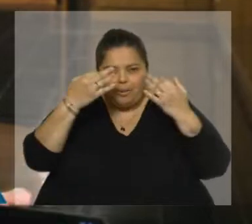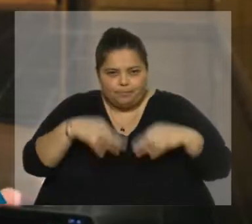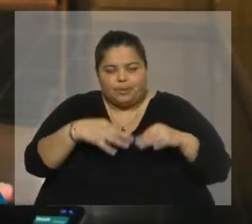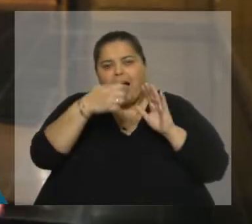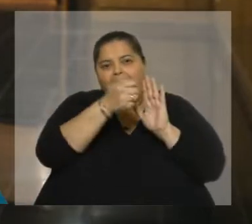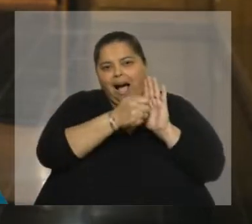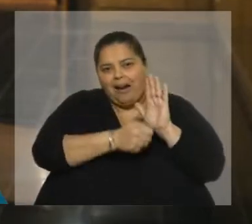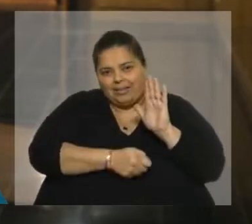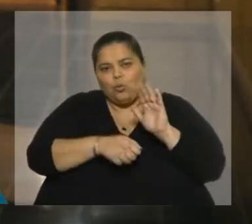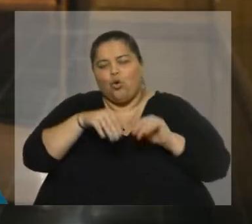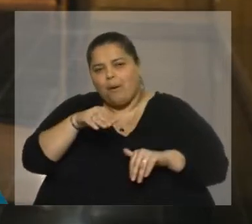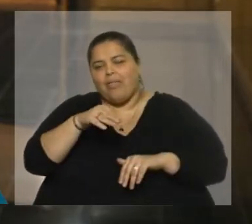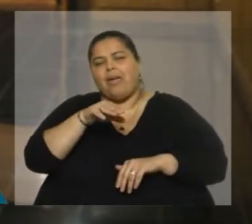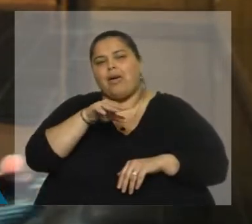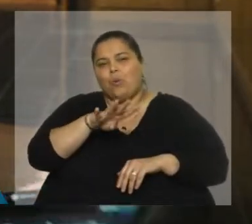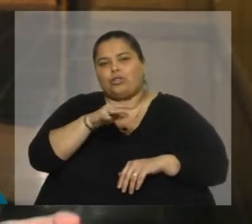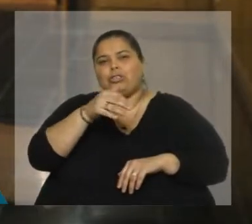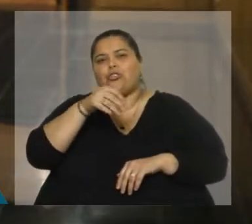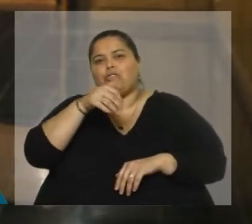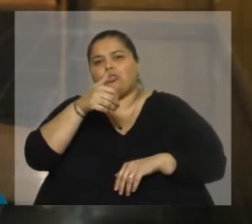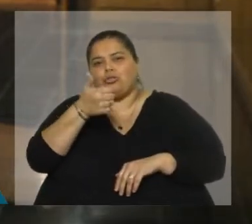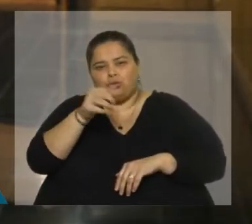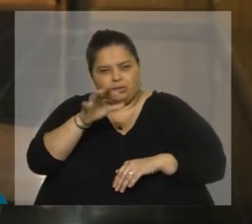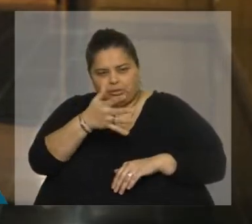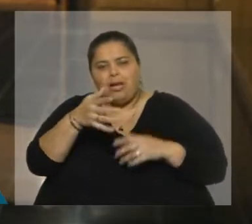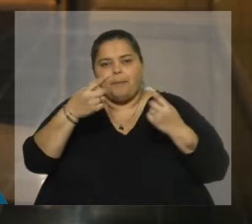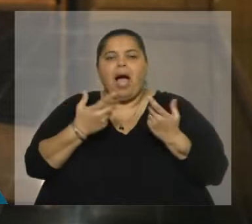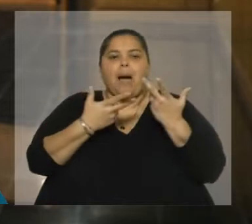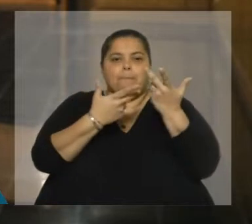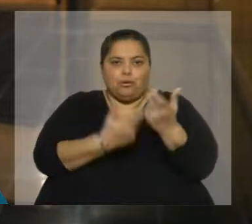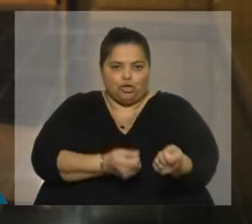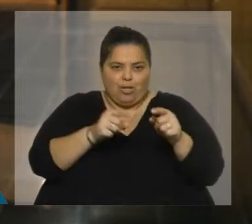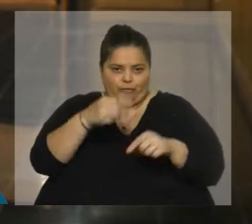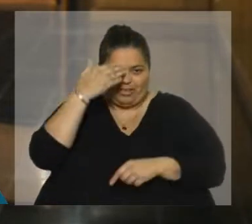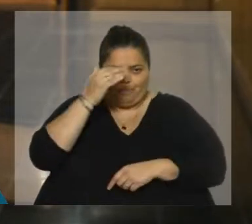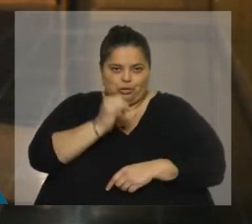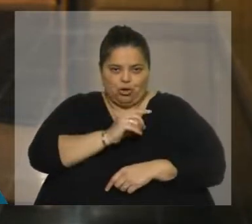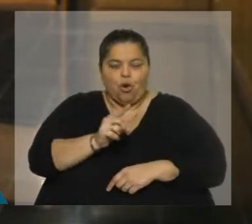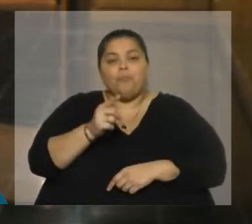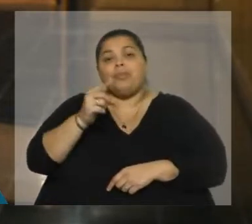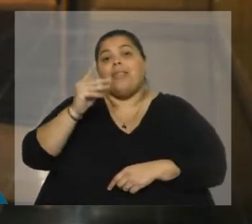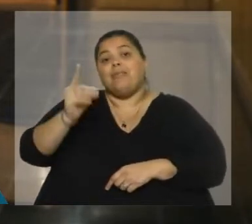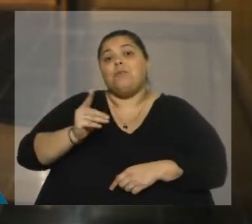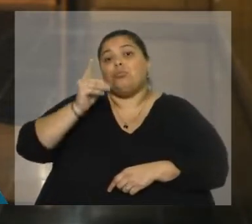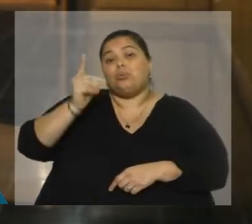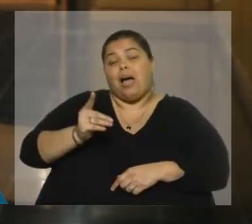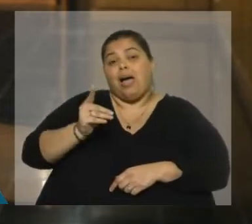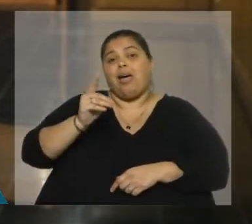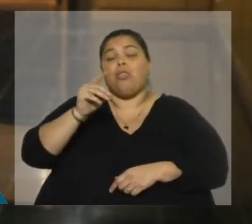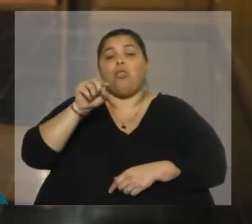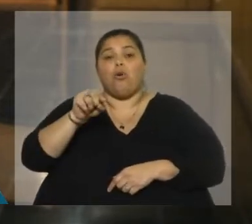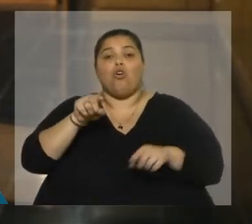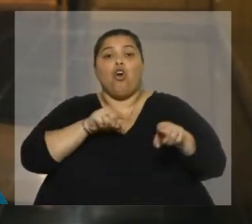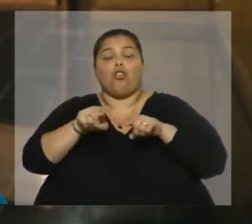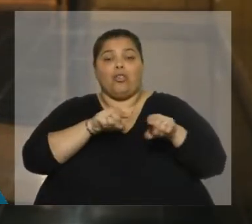más de 450 serán apoyados por el Frente Amplio. El diputado Gustavo Olmos, coordinador de la bancada de